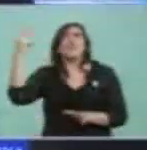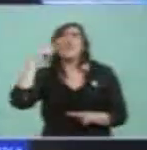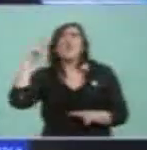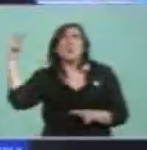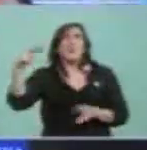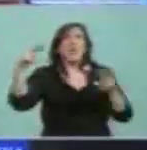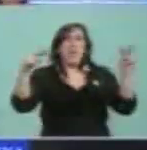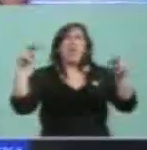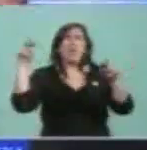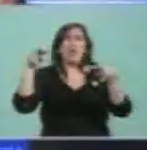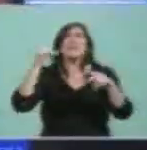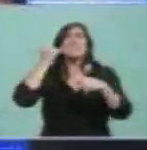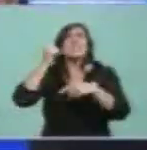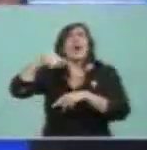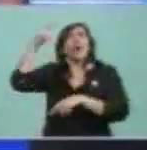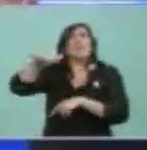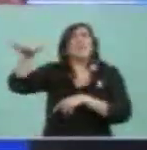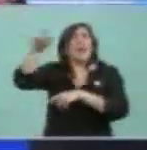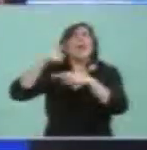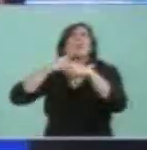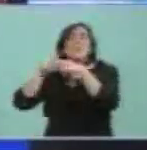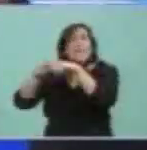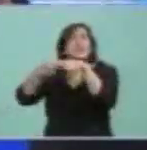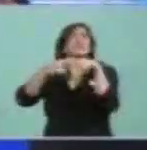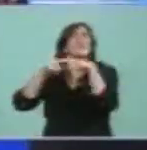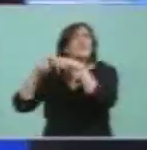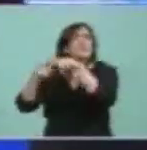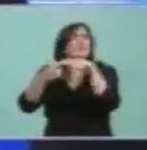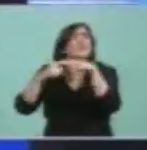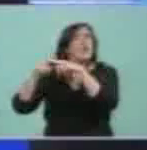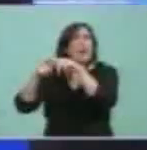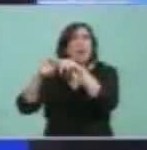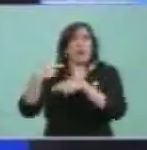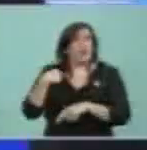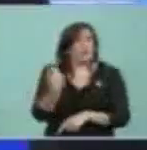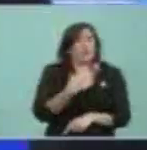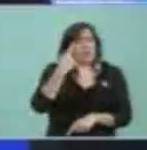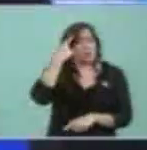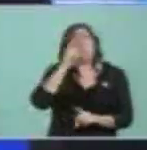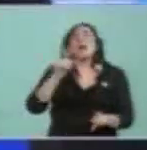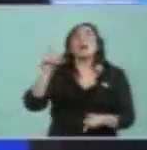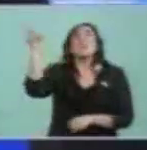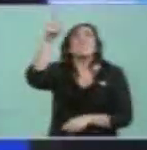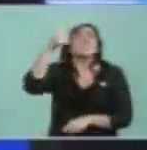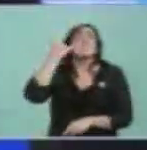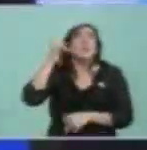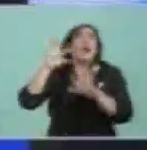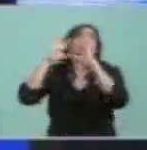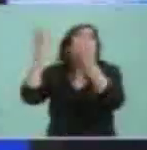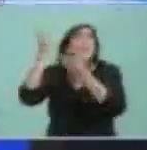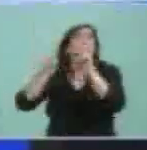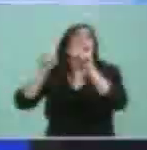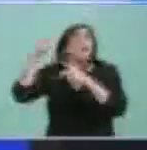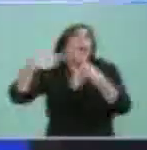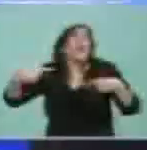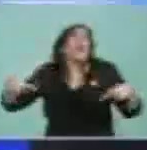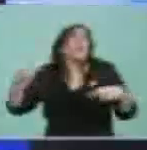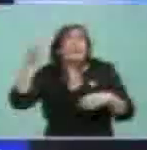discusiones que se dan en otros ámbitos y en otras latitudes impensables para nosotros, hasta se han olvidado de nosotros para algunas cosas,